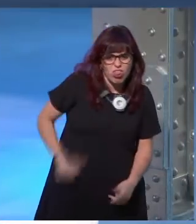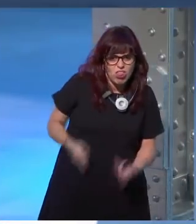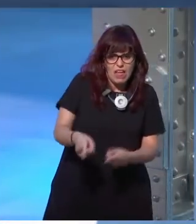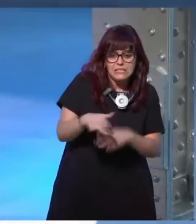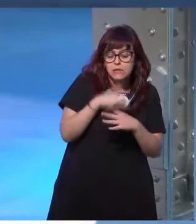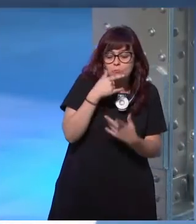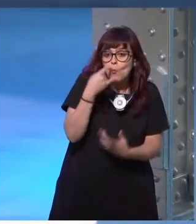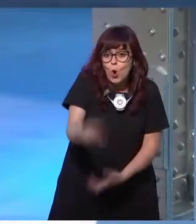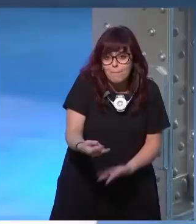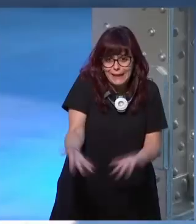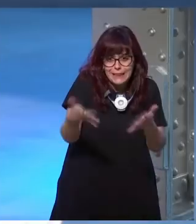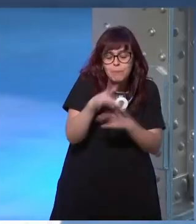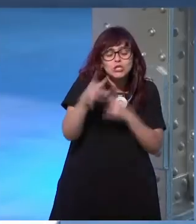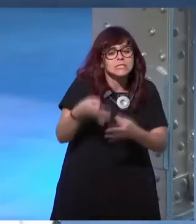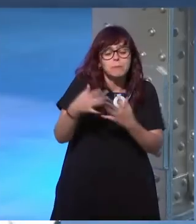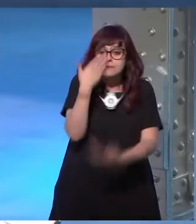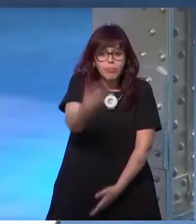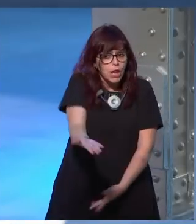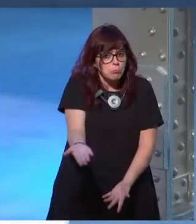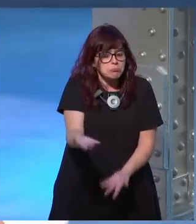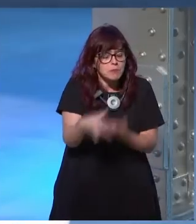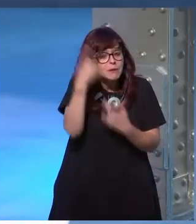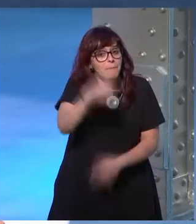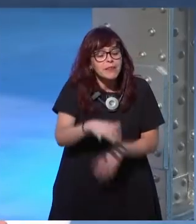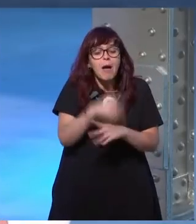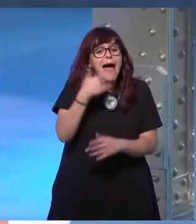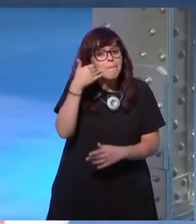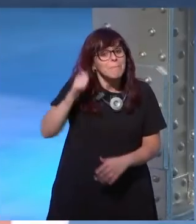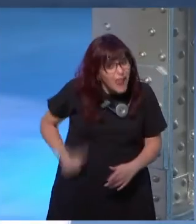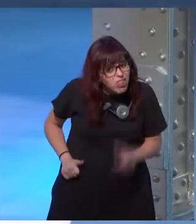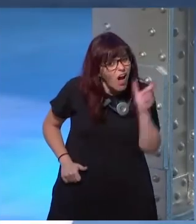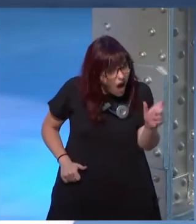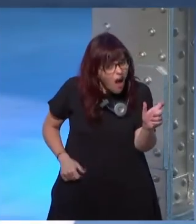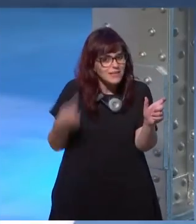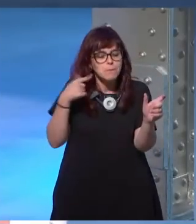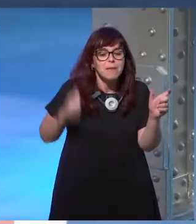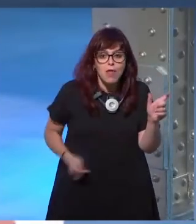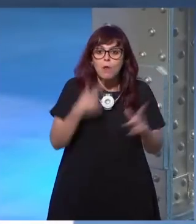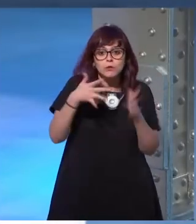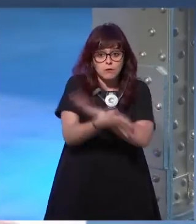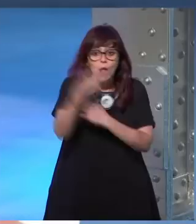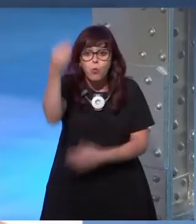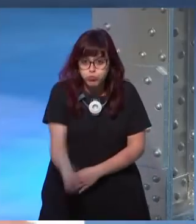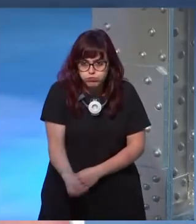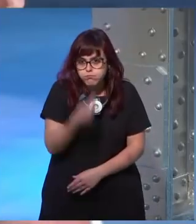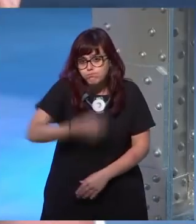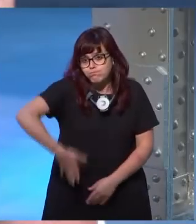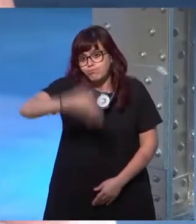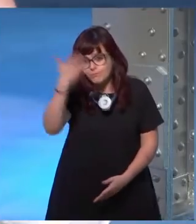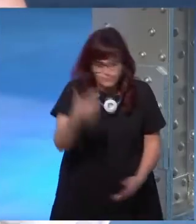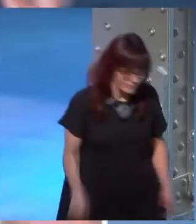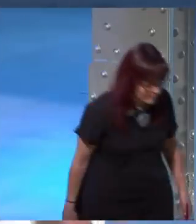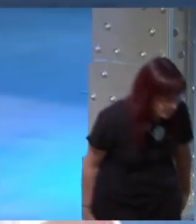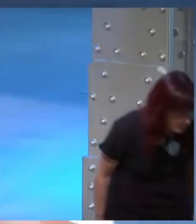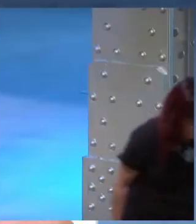la adoro sinceramente porque es la única que es sincera y porque sé que si me dice que algo es una mierda cuando me dice que algo es bueno debe serlo yo